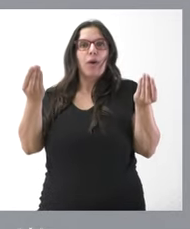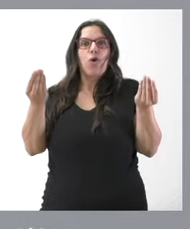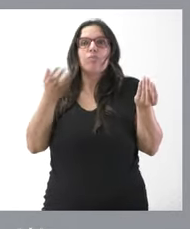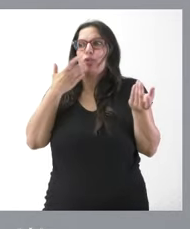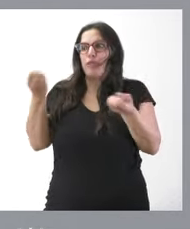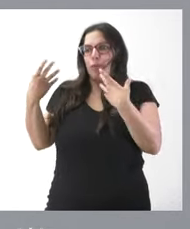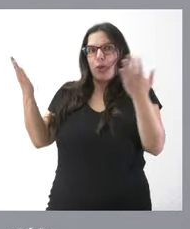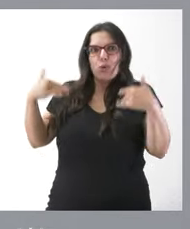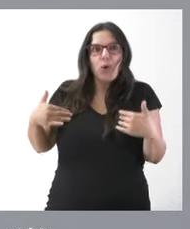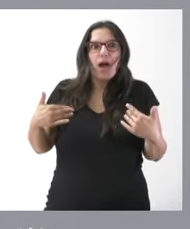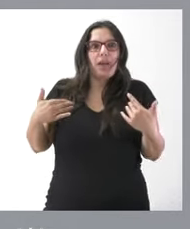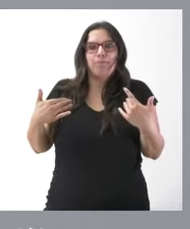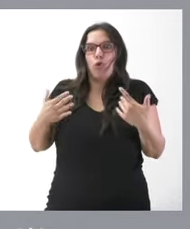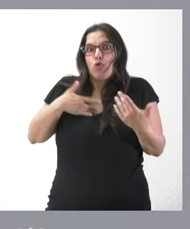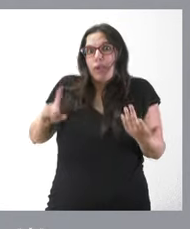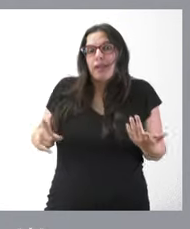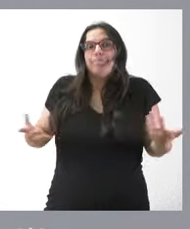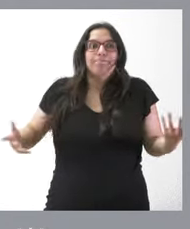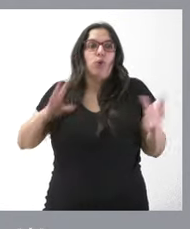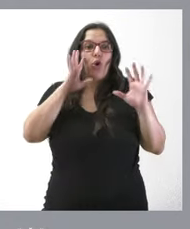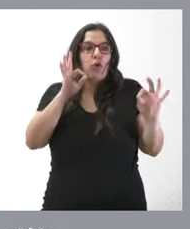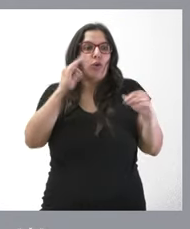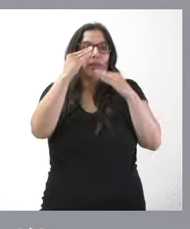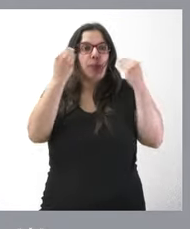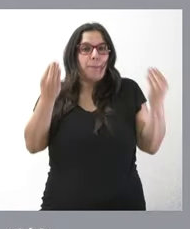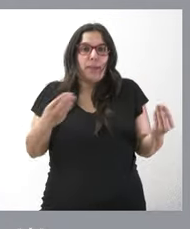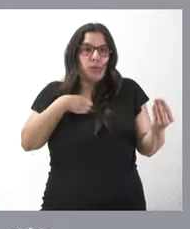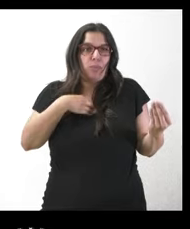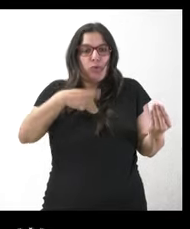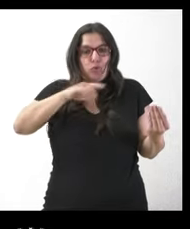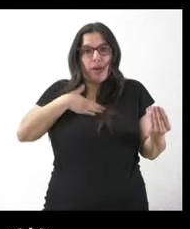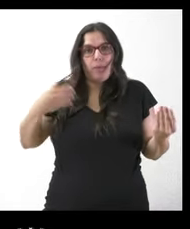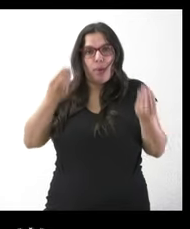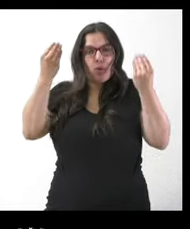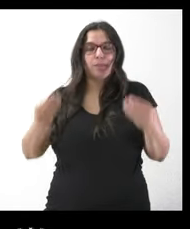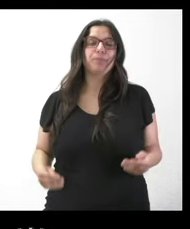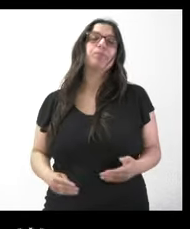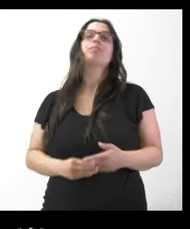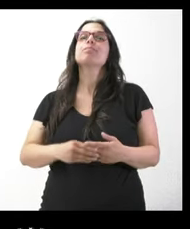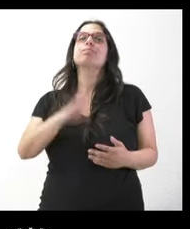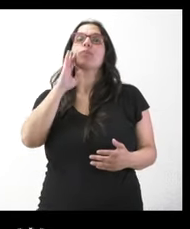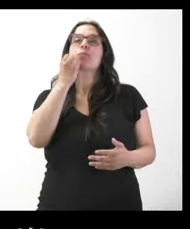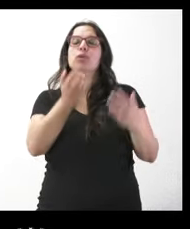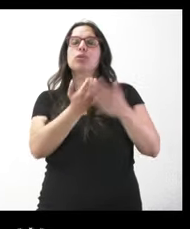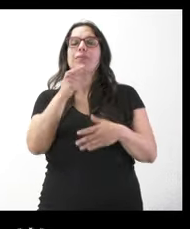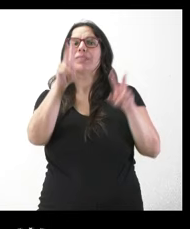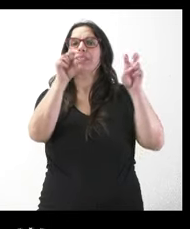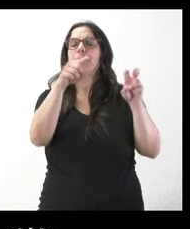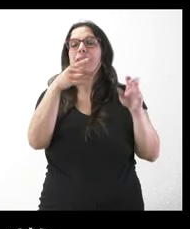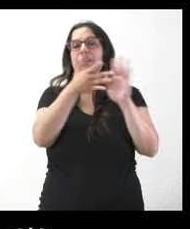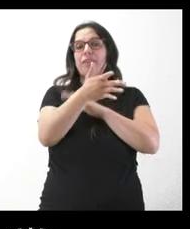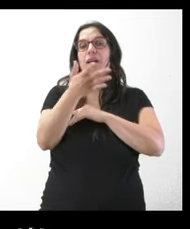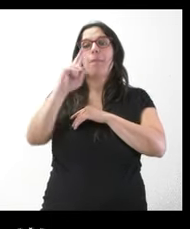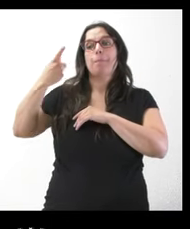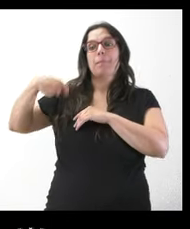pues no se pueden atender como nos gustaría como se debería por parte de los profesionales hola que tal buenos días sobre este asunto entiendo que desmiente las palabras